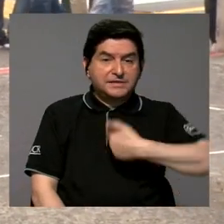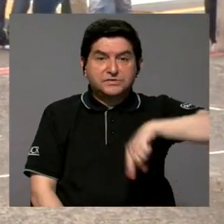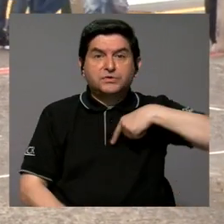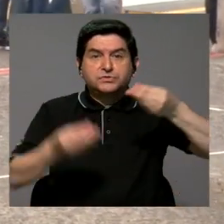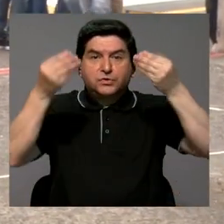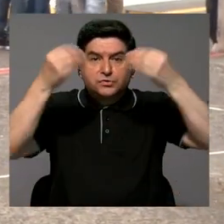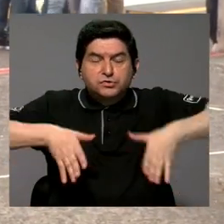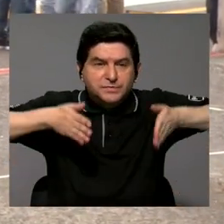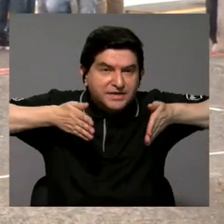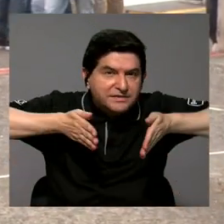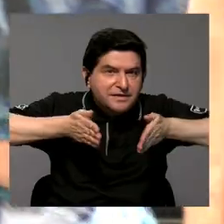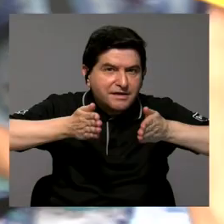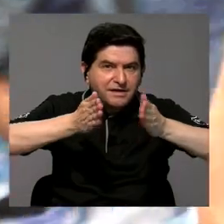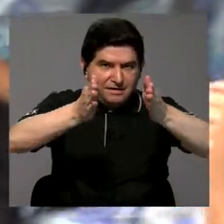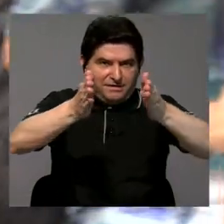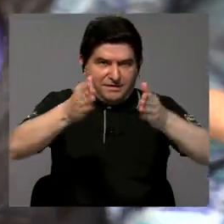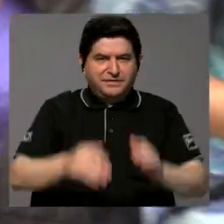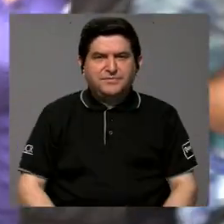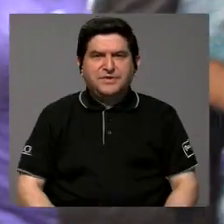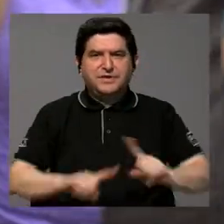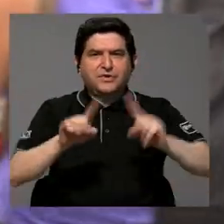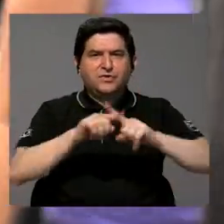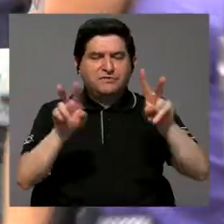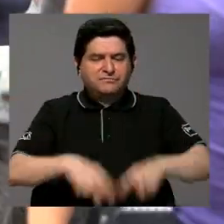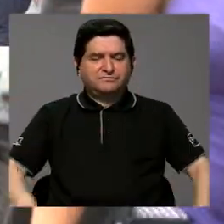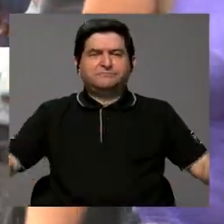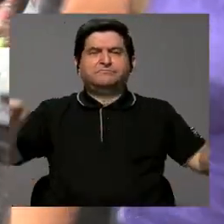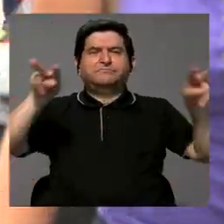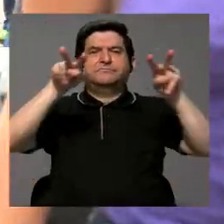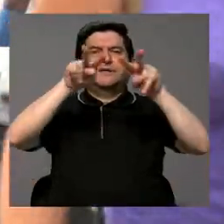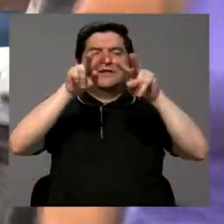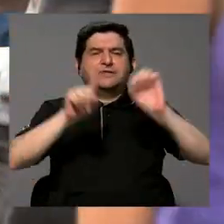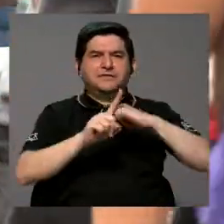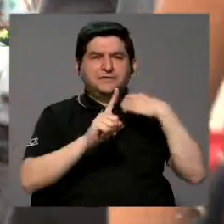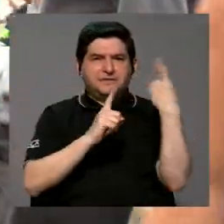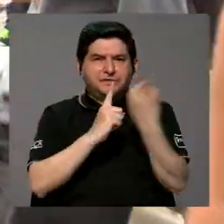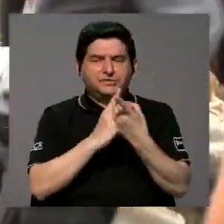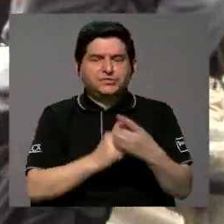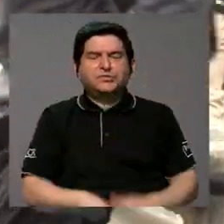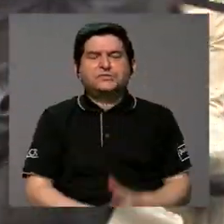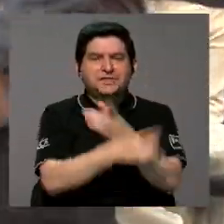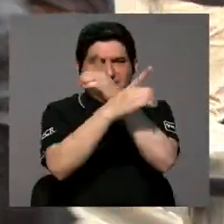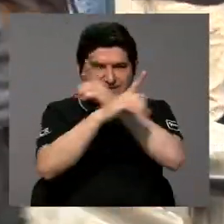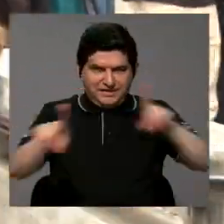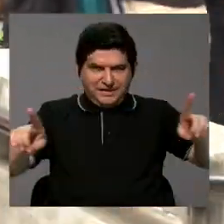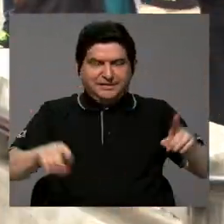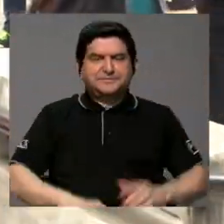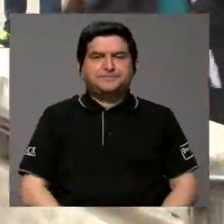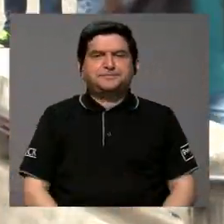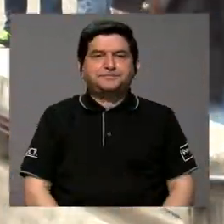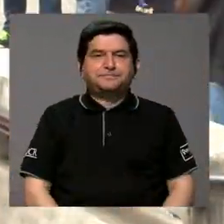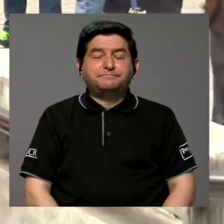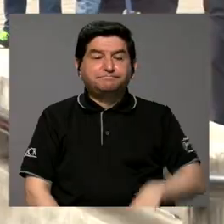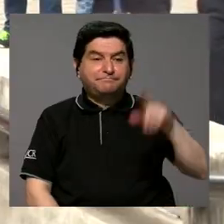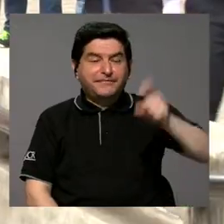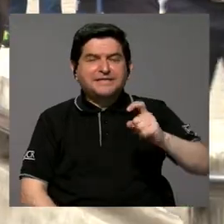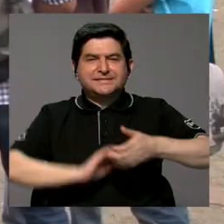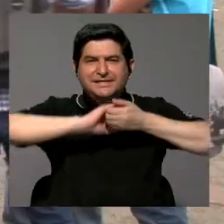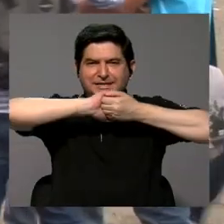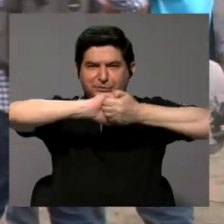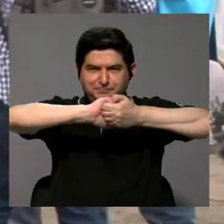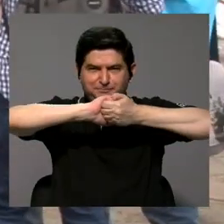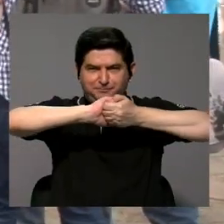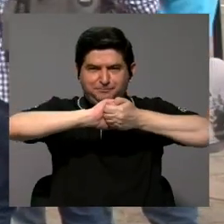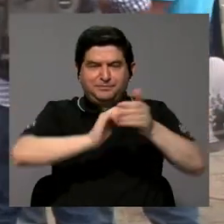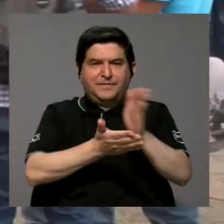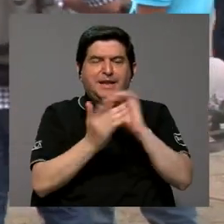perdido el rumbo, hay una serie de valores de una sociedad democrática, donde teníamos que ser solidarios,